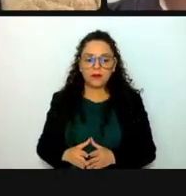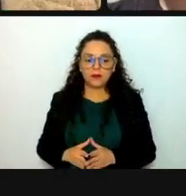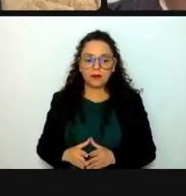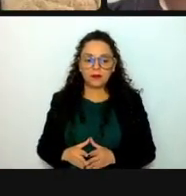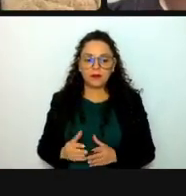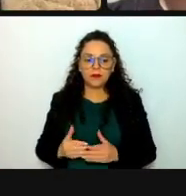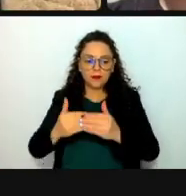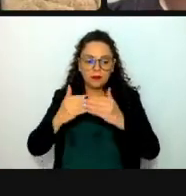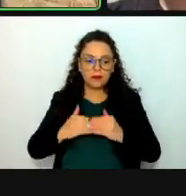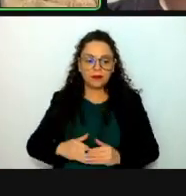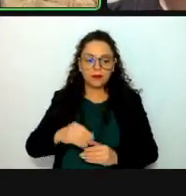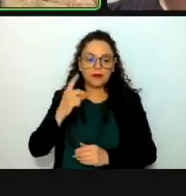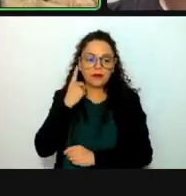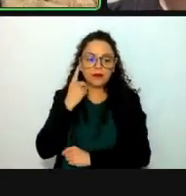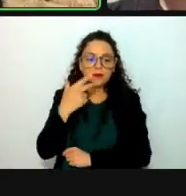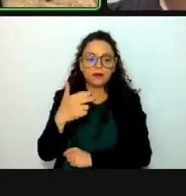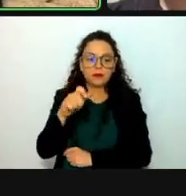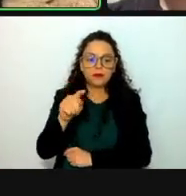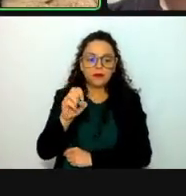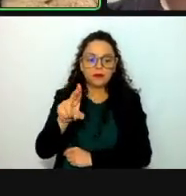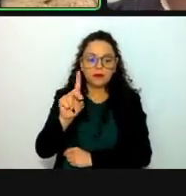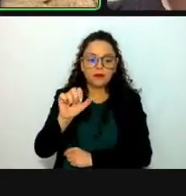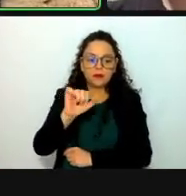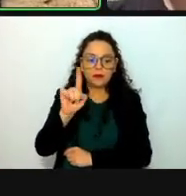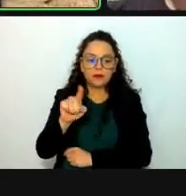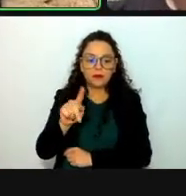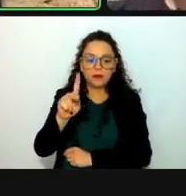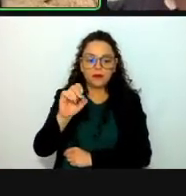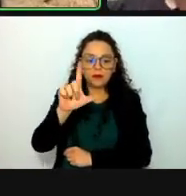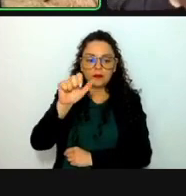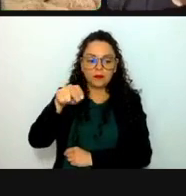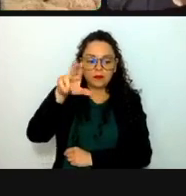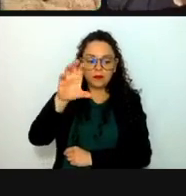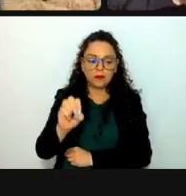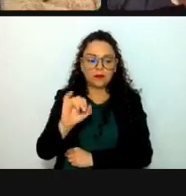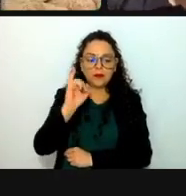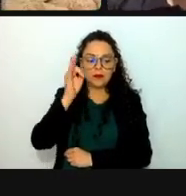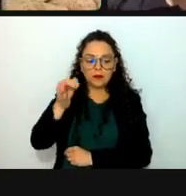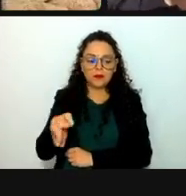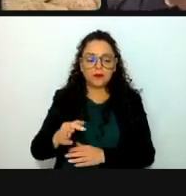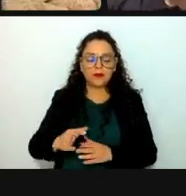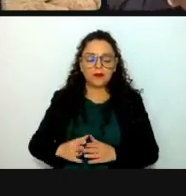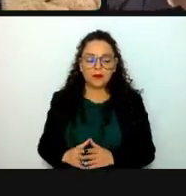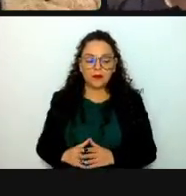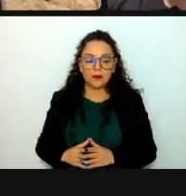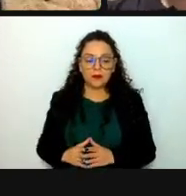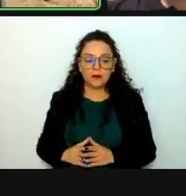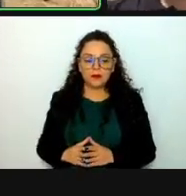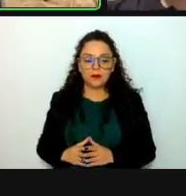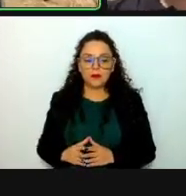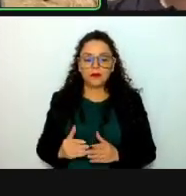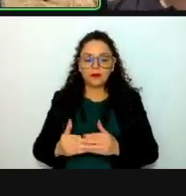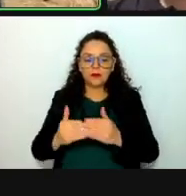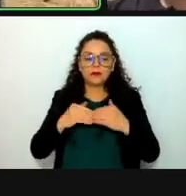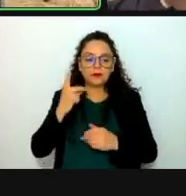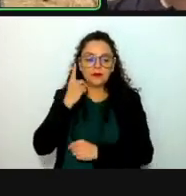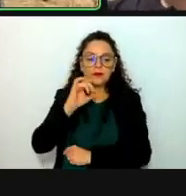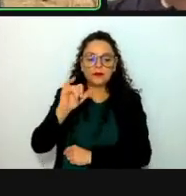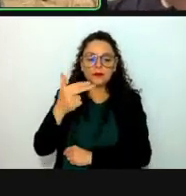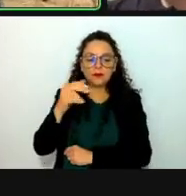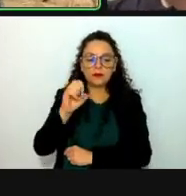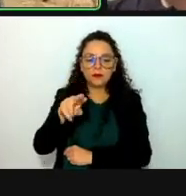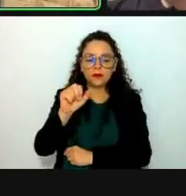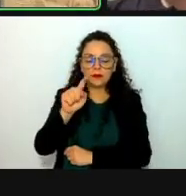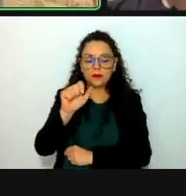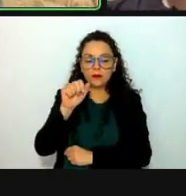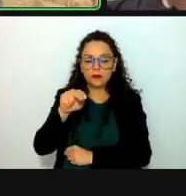Diputado Héctor Díaz Polanco. Díaz Polanco, a favor. Diputado Jonathan Colmenares Rentería.